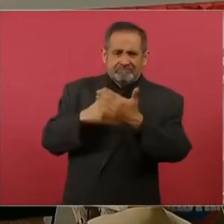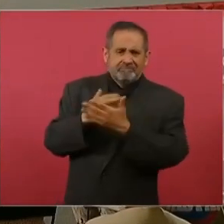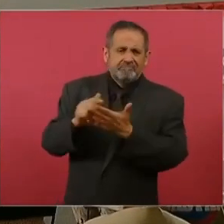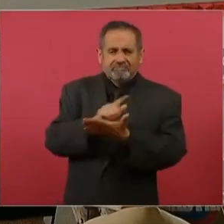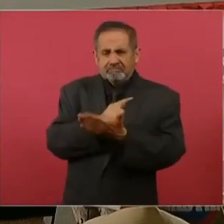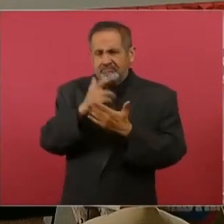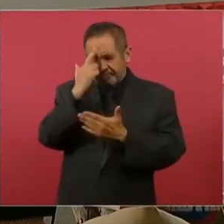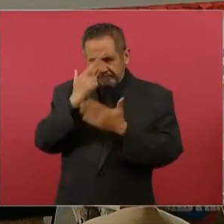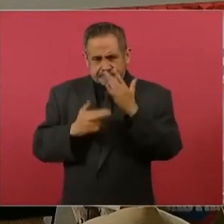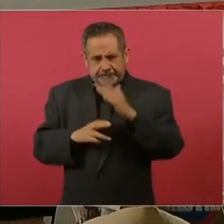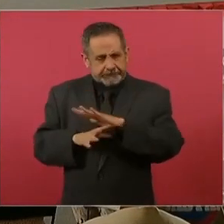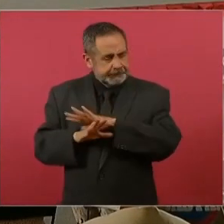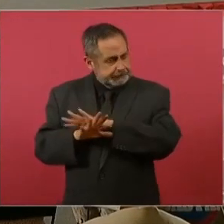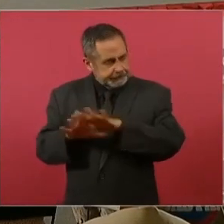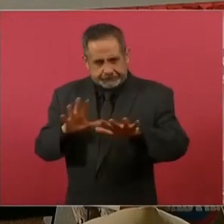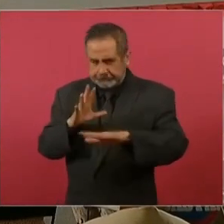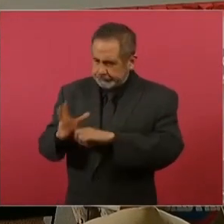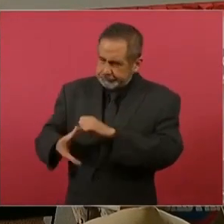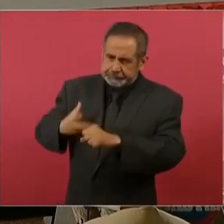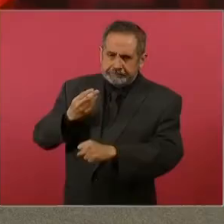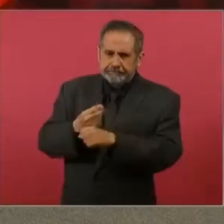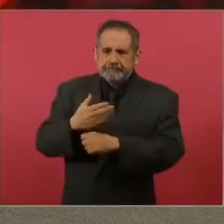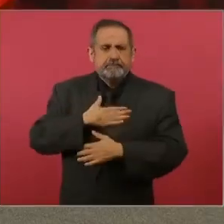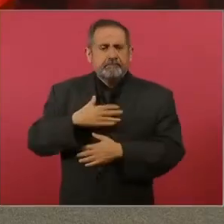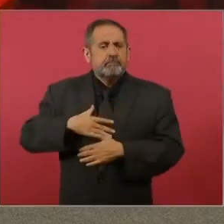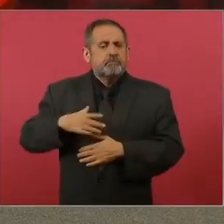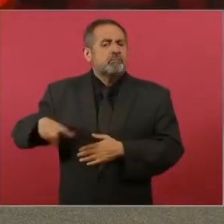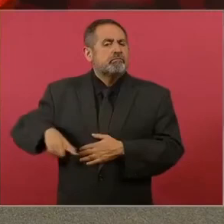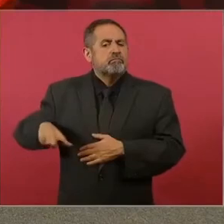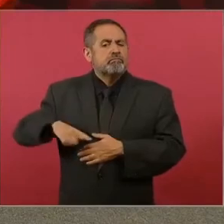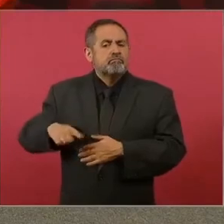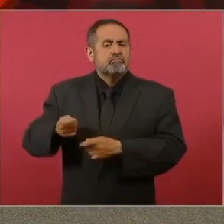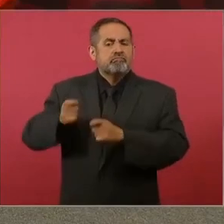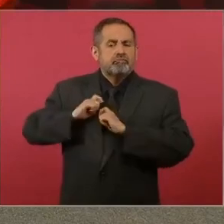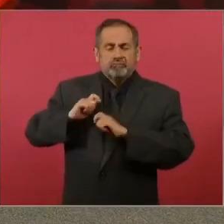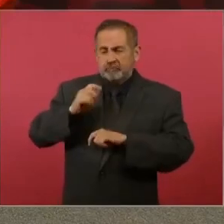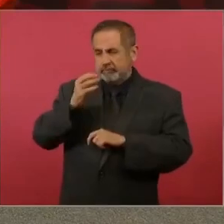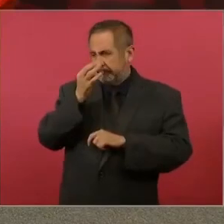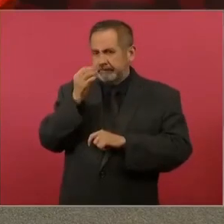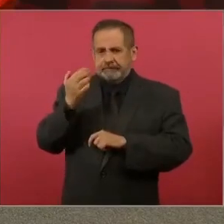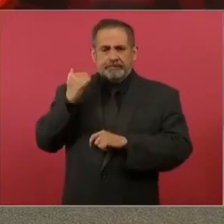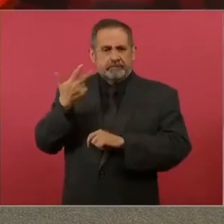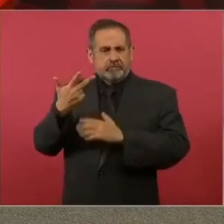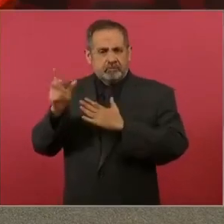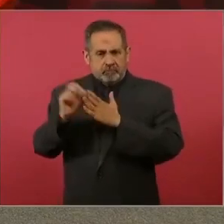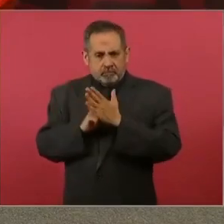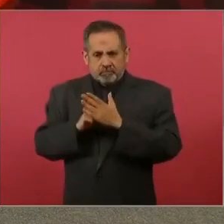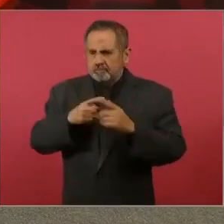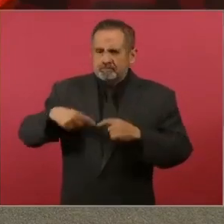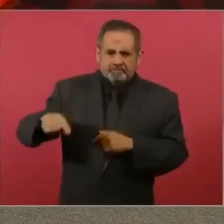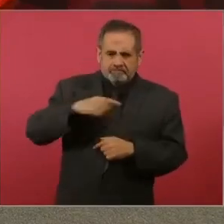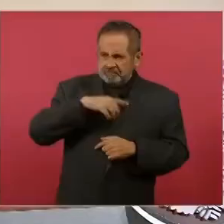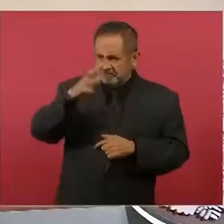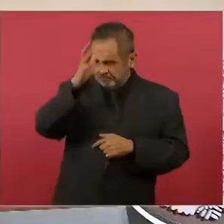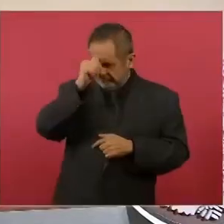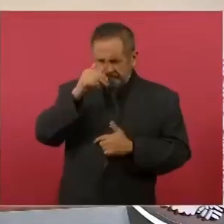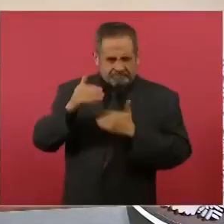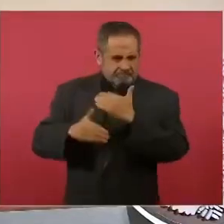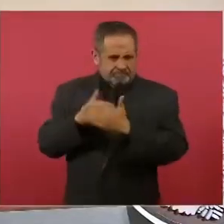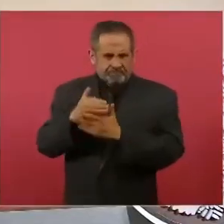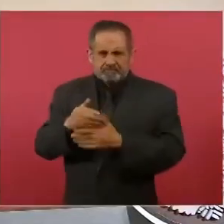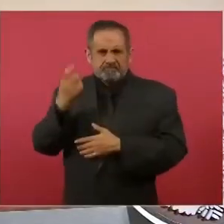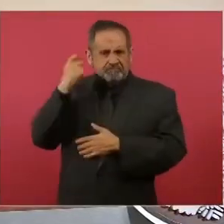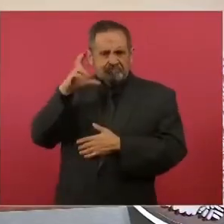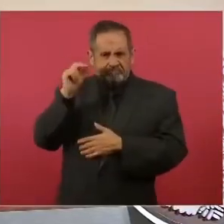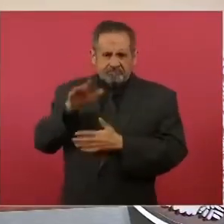delincuencia. Por eso, desde que asumí el gobierno hace apenas ocho meses, planteamos un nuevo acuerdo por el bienestar y desarrollo de Quintana